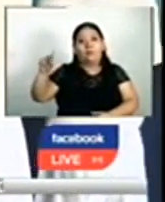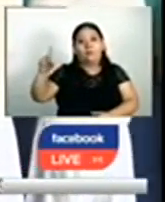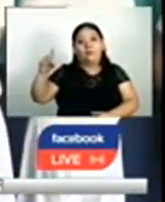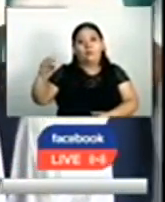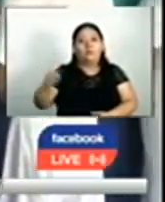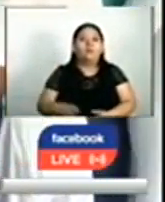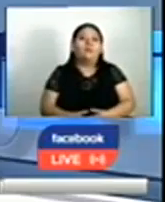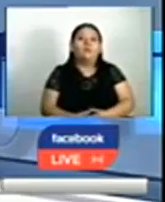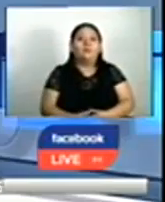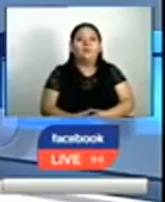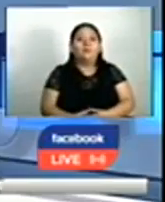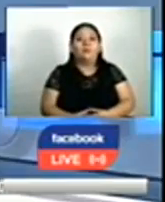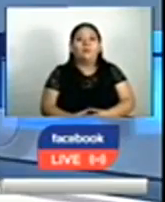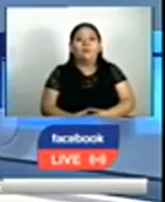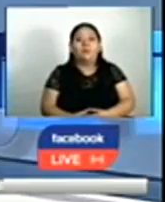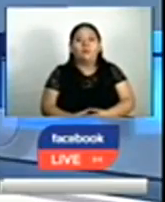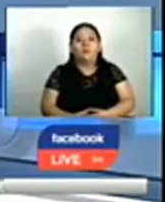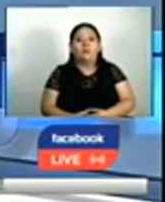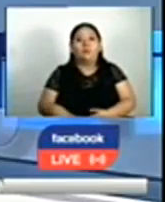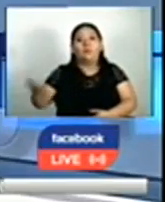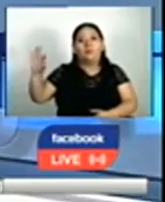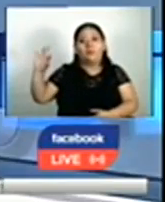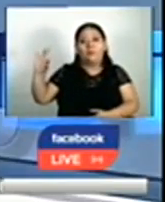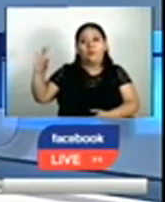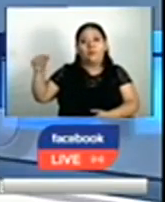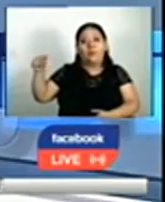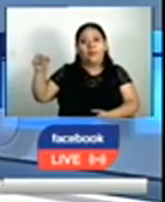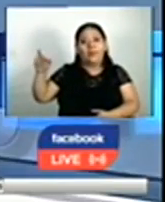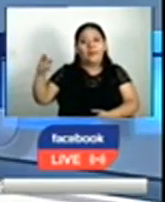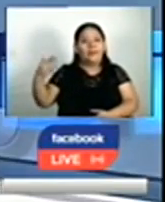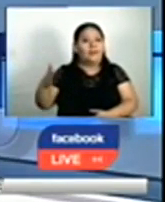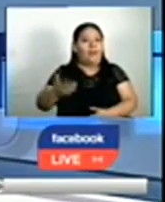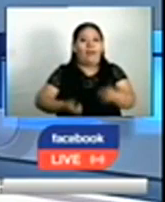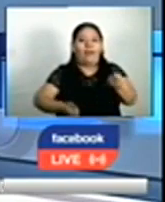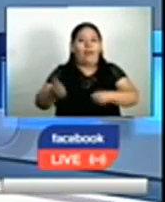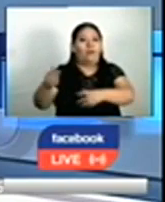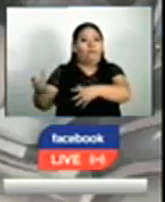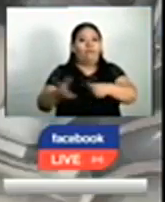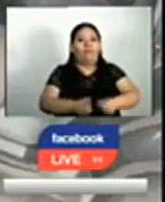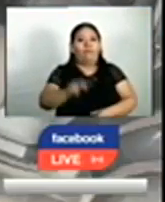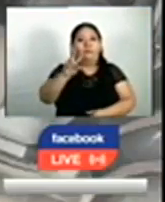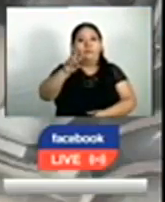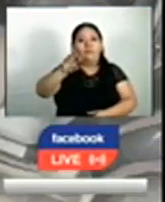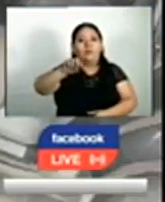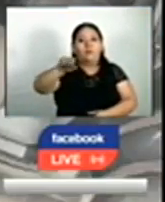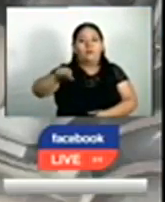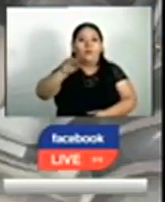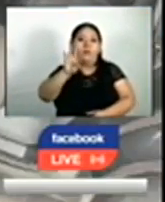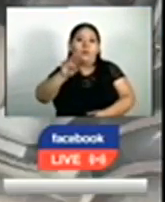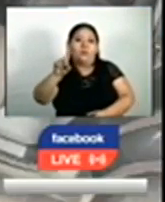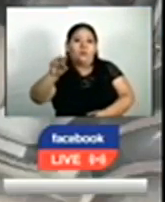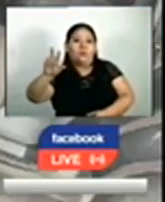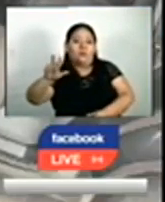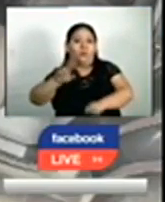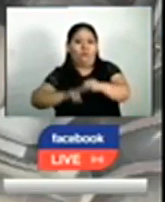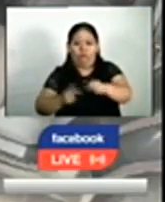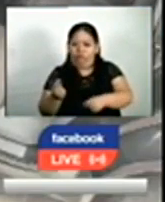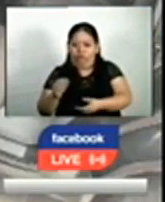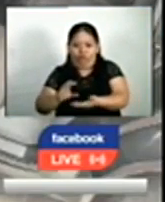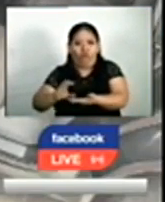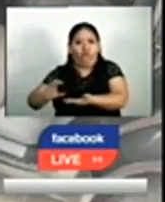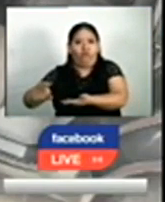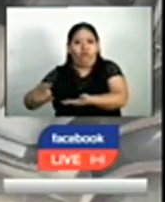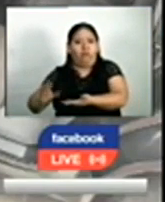Hechos. La Fiscalía General decomisó dos vehículos y 20.413 dólares en efectivo que